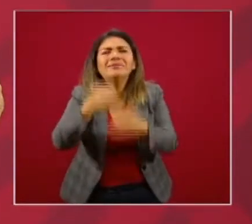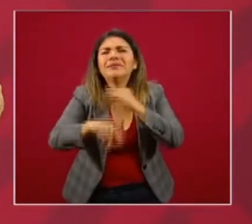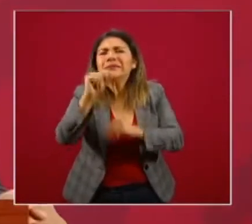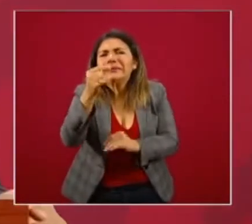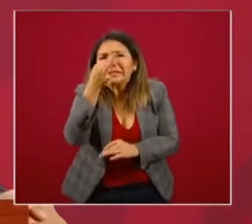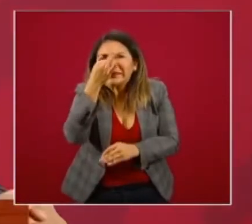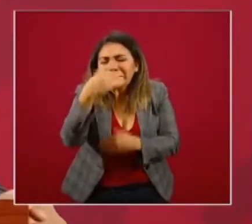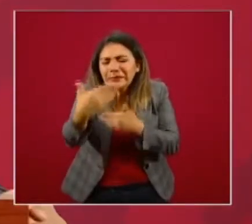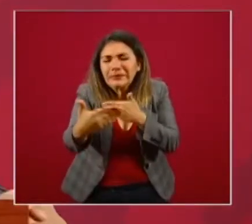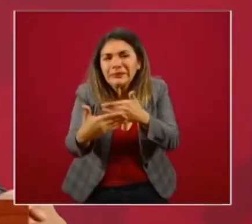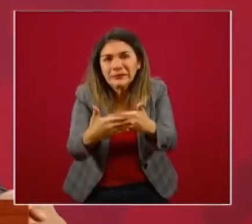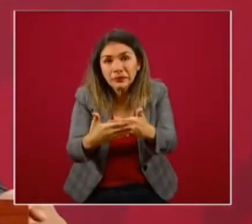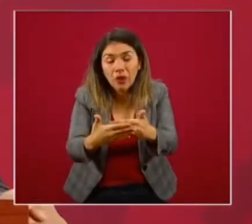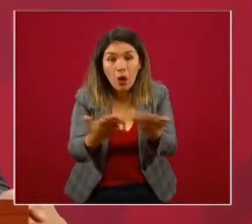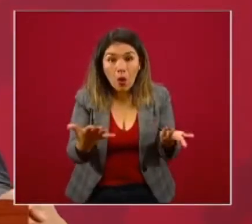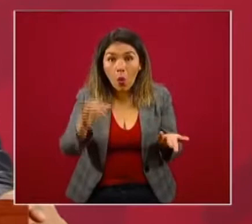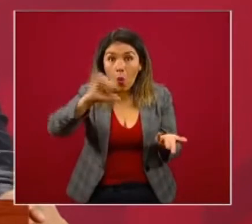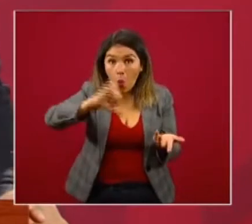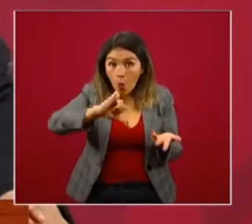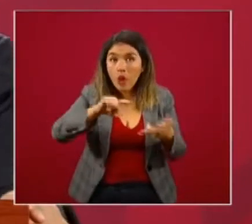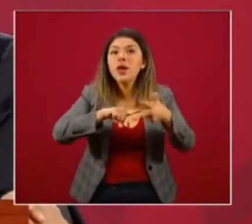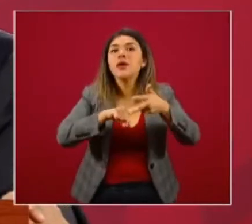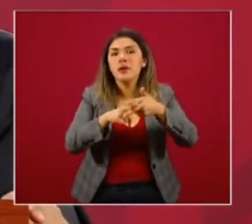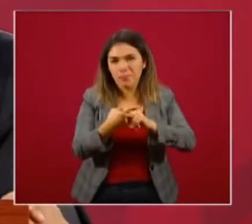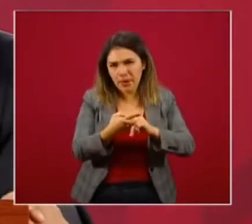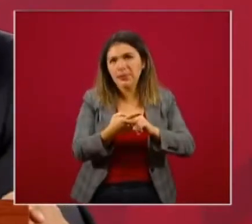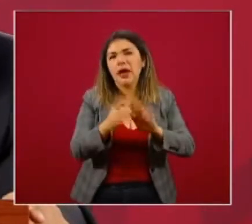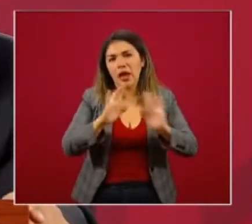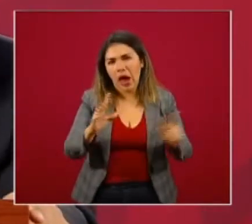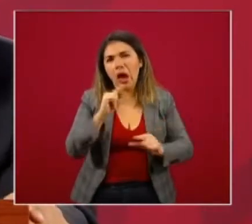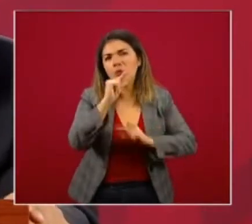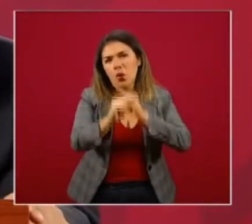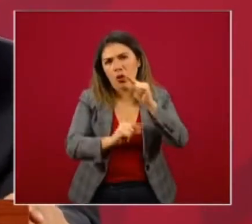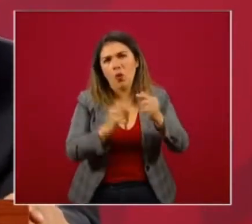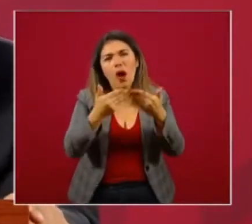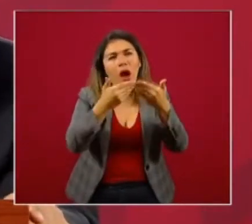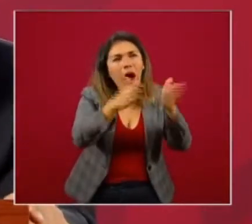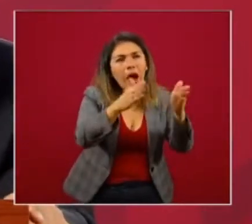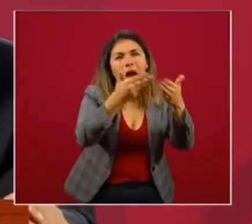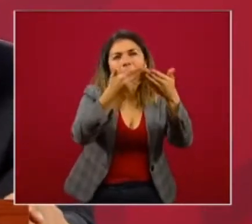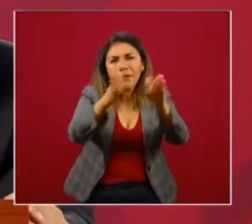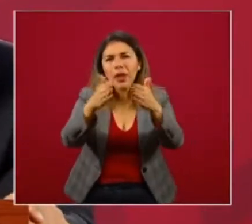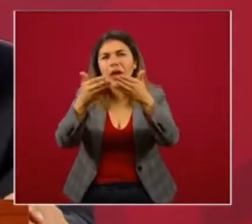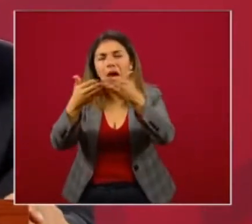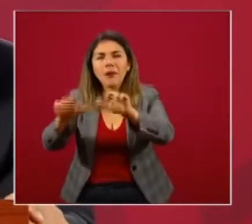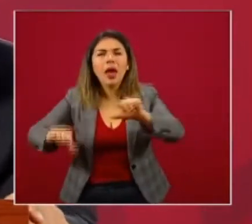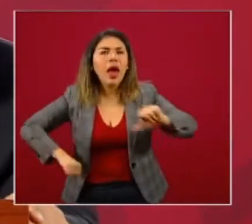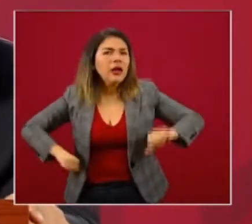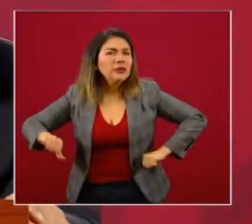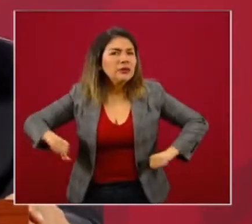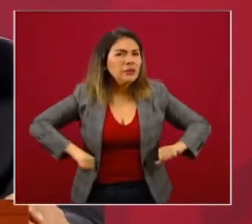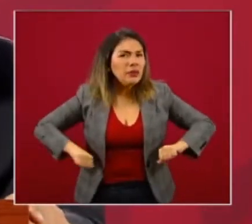Hoy ya empieza a abrirse la actividad